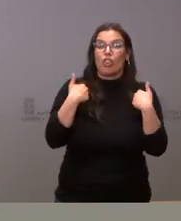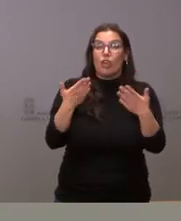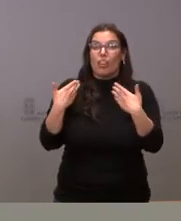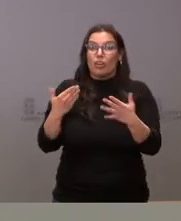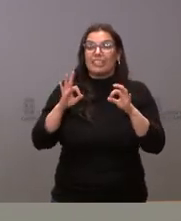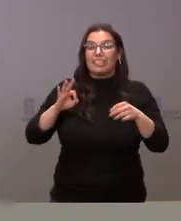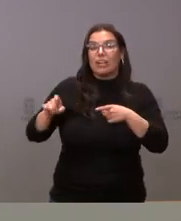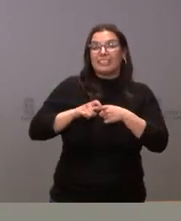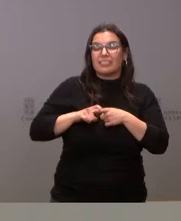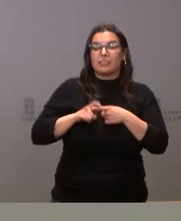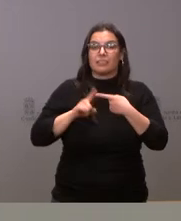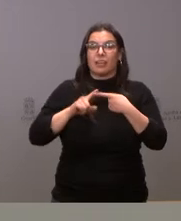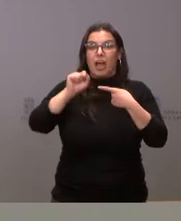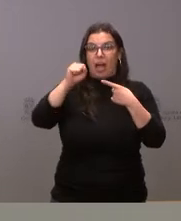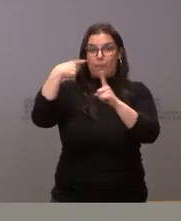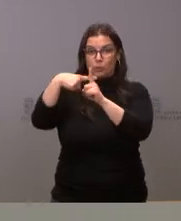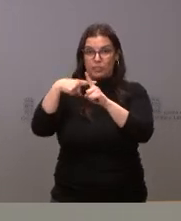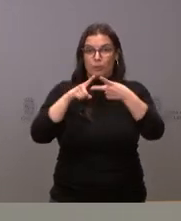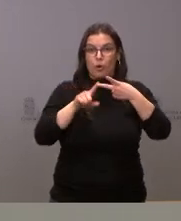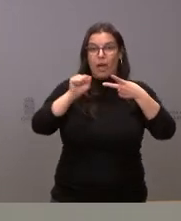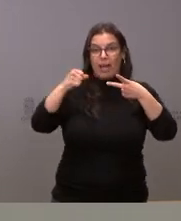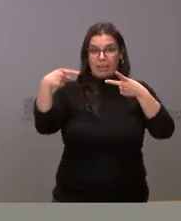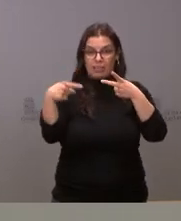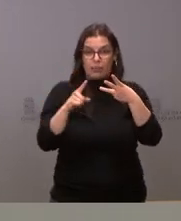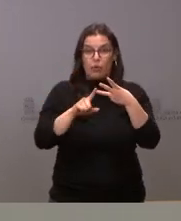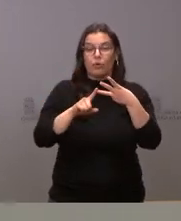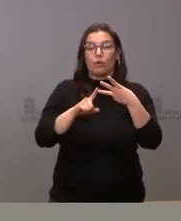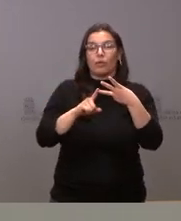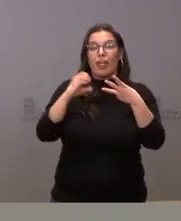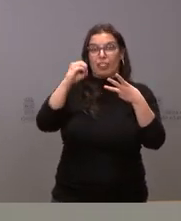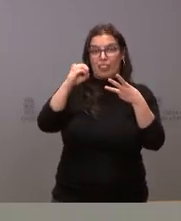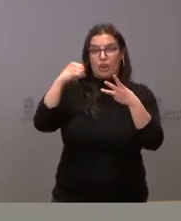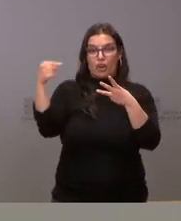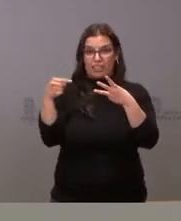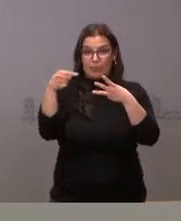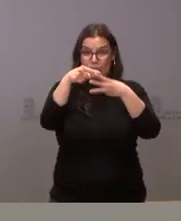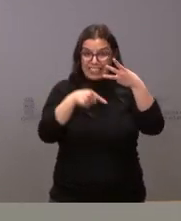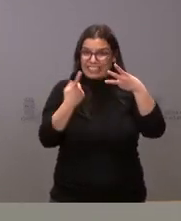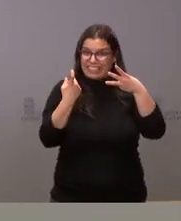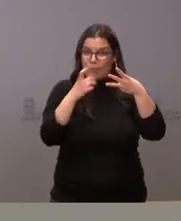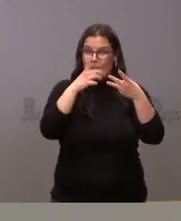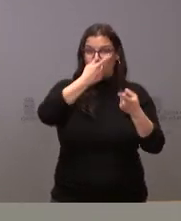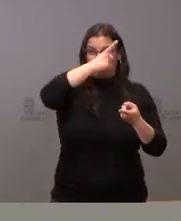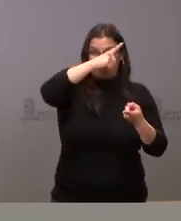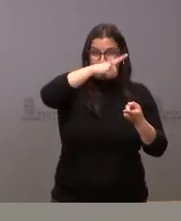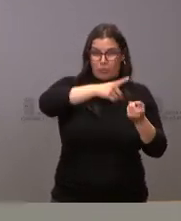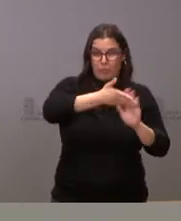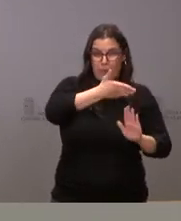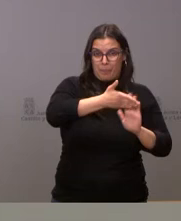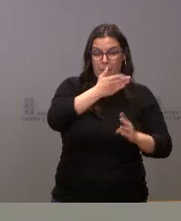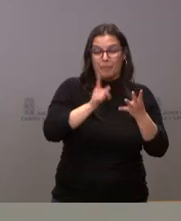sangre para los grupos A positivo, A negativo y Cero negativo. Y, asimismo, necesitamos